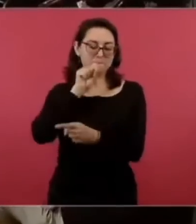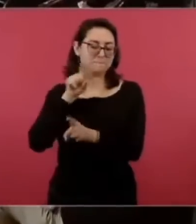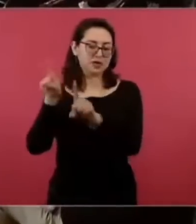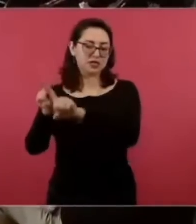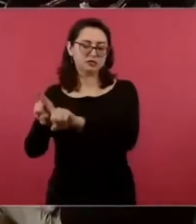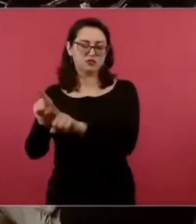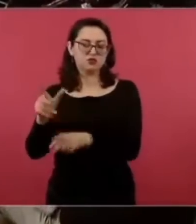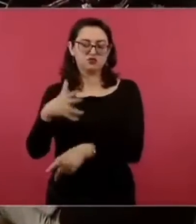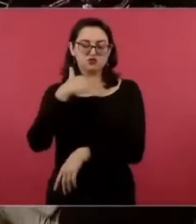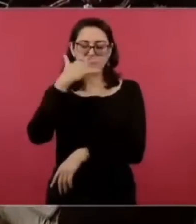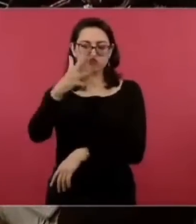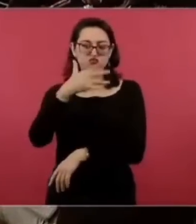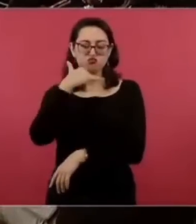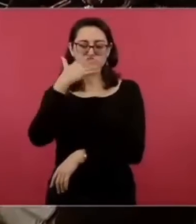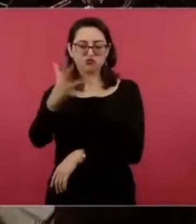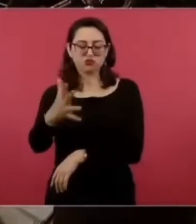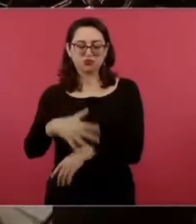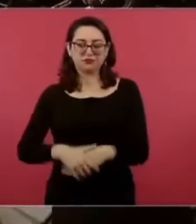entonces